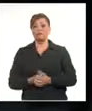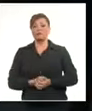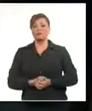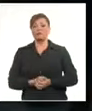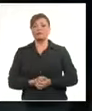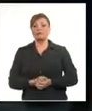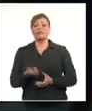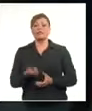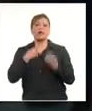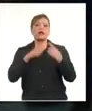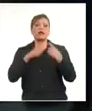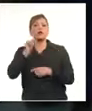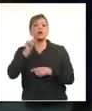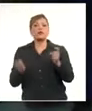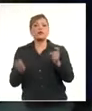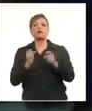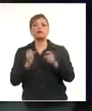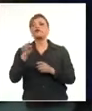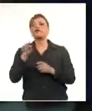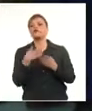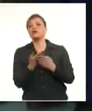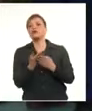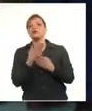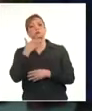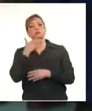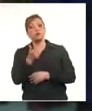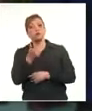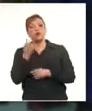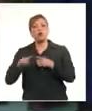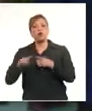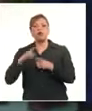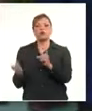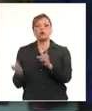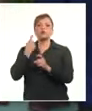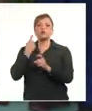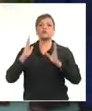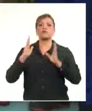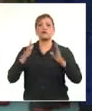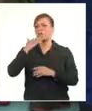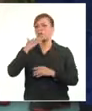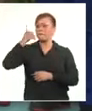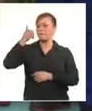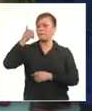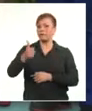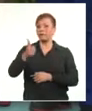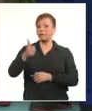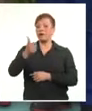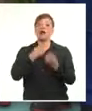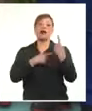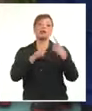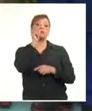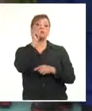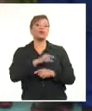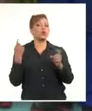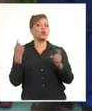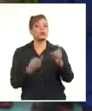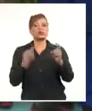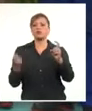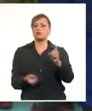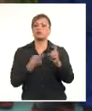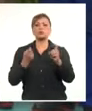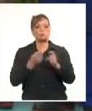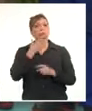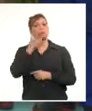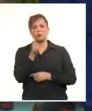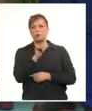Luchan un día y son buenos, hay otros que luchan un año y son mejores, hay quienes luchan muchos años y son muy